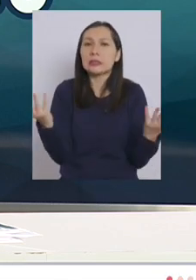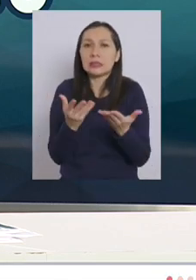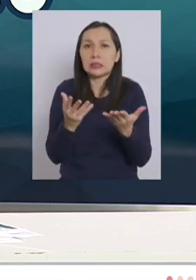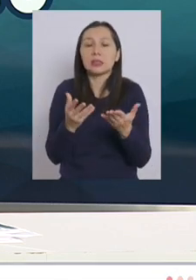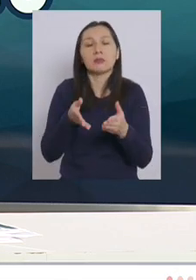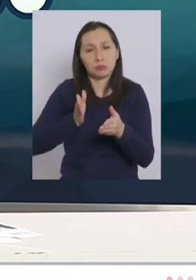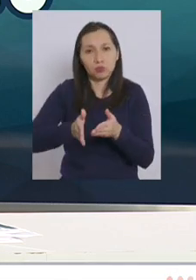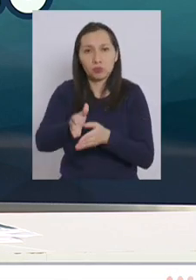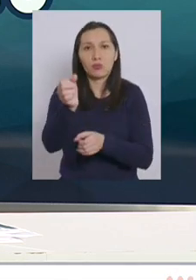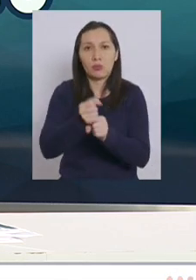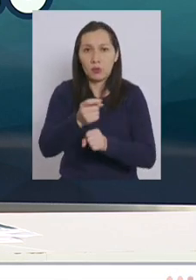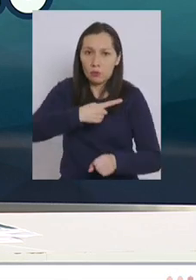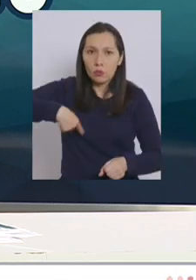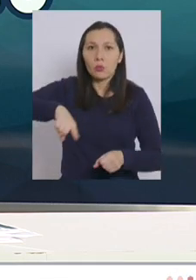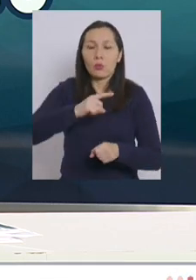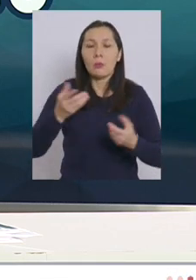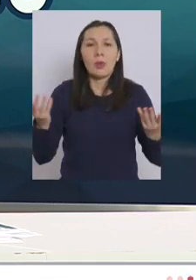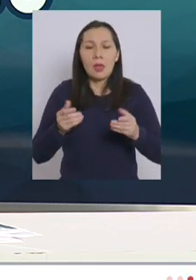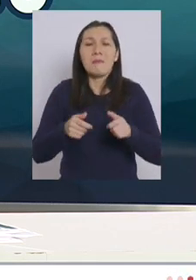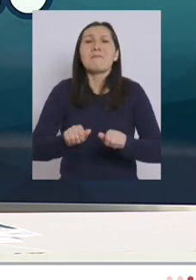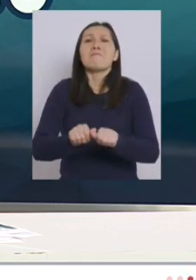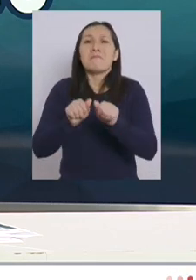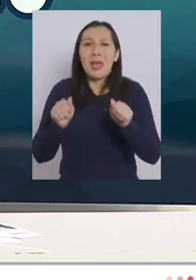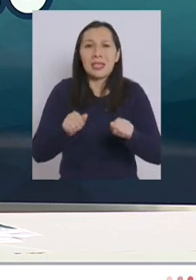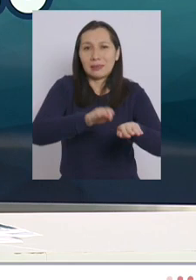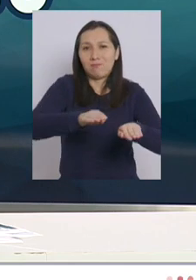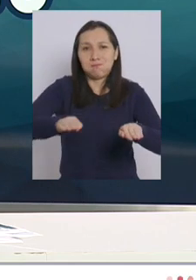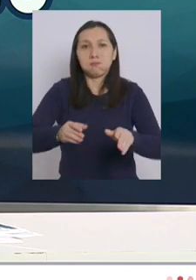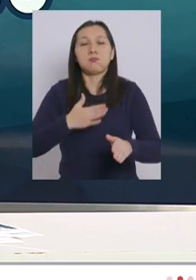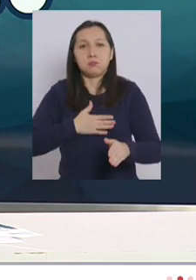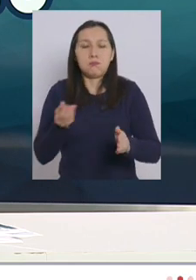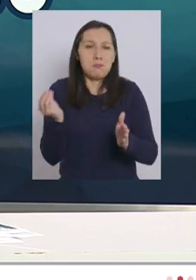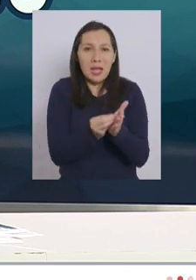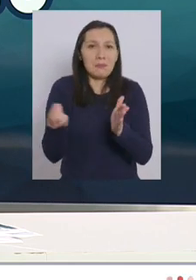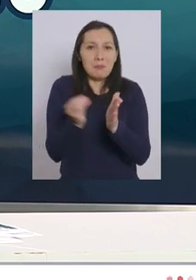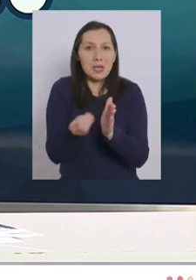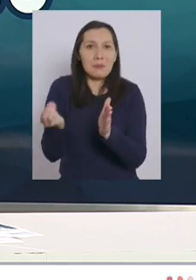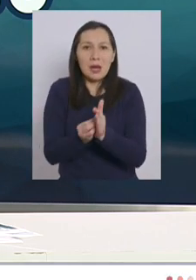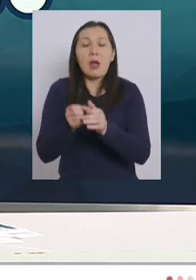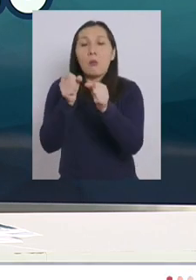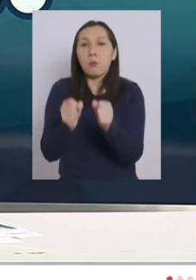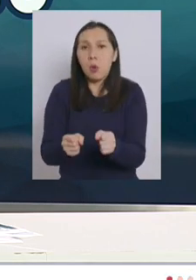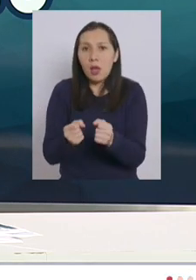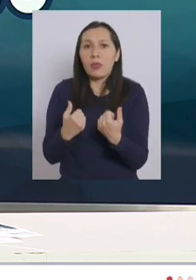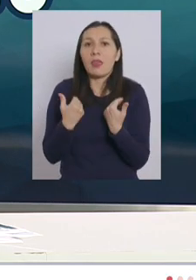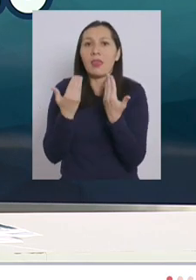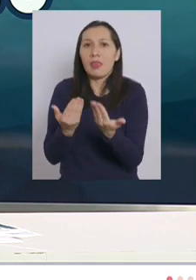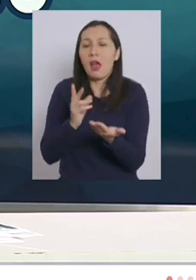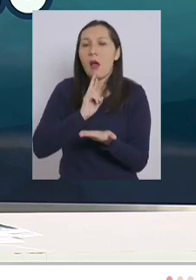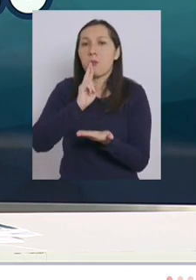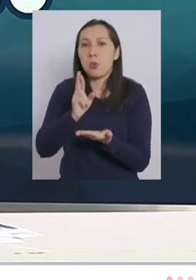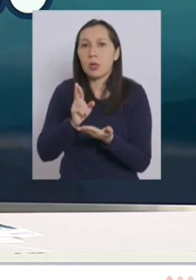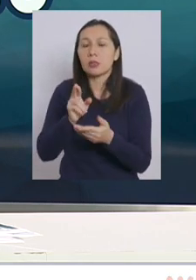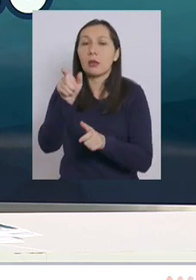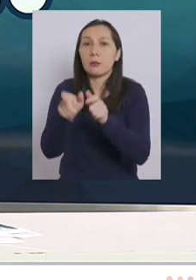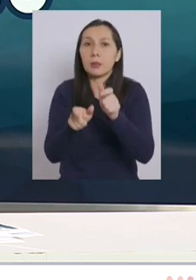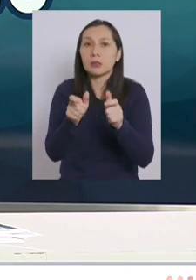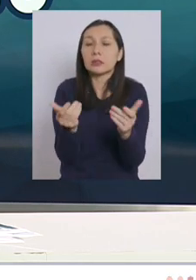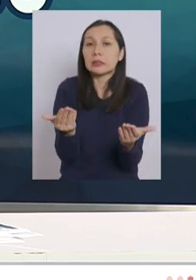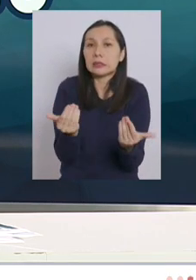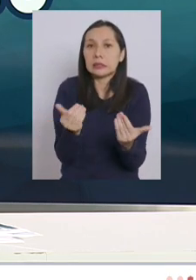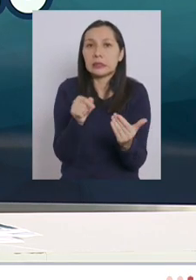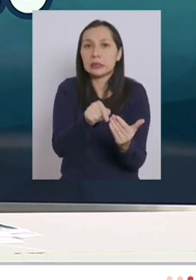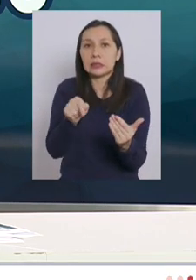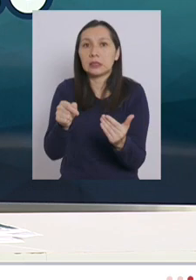vamos a seguir trabajando para seguir ampliando nuestra capacidad para así ir podiendo dar respuesta a las